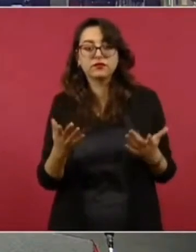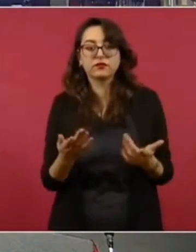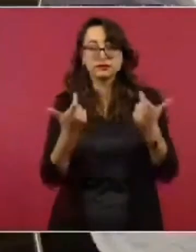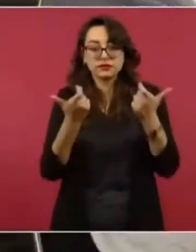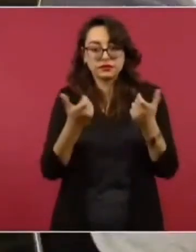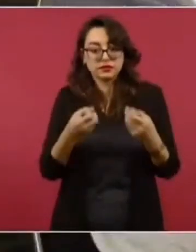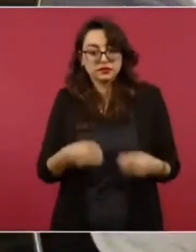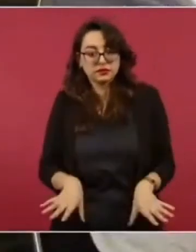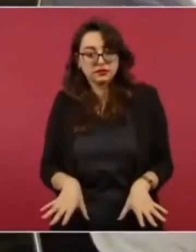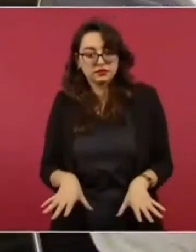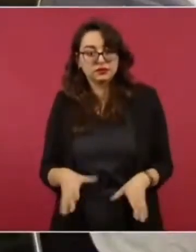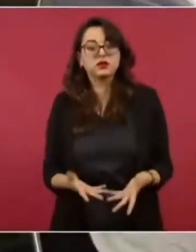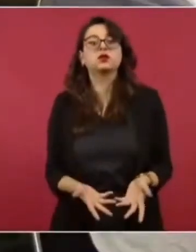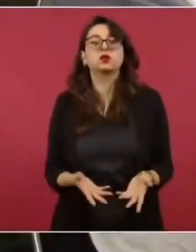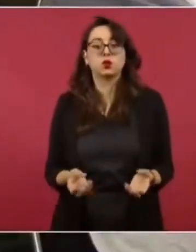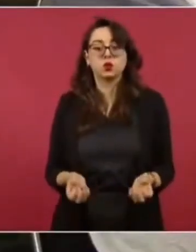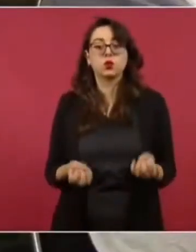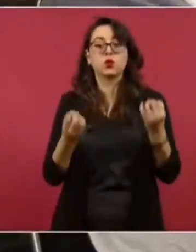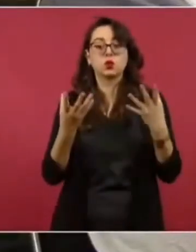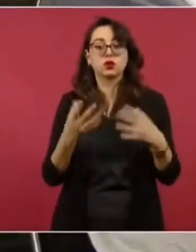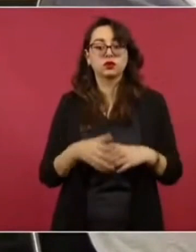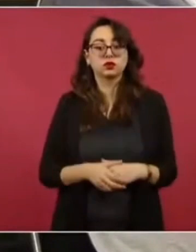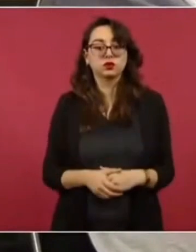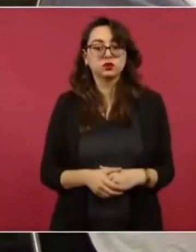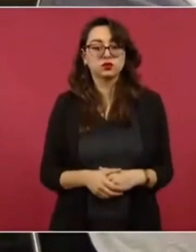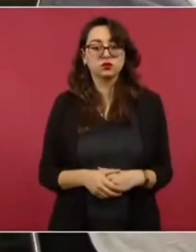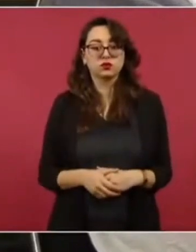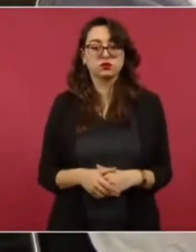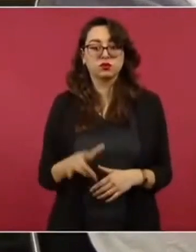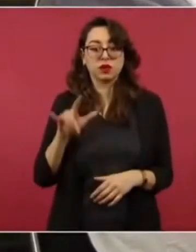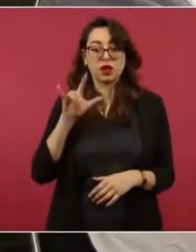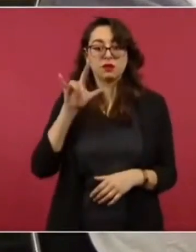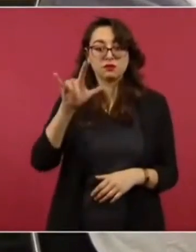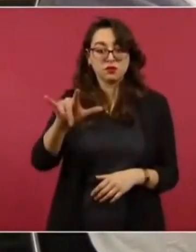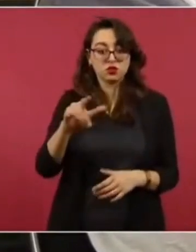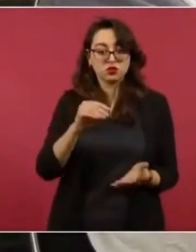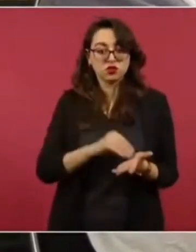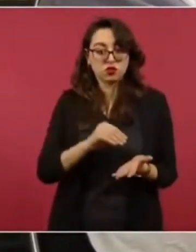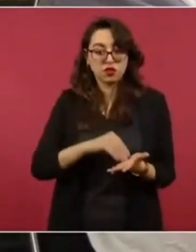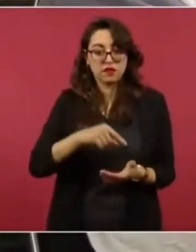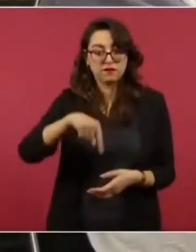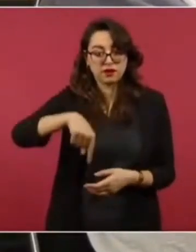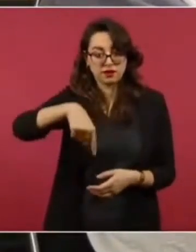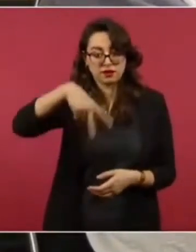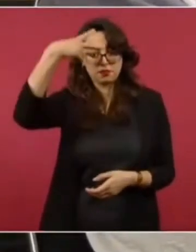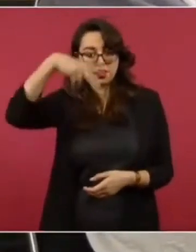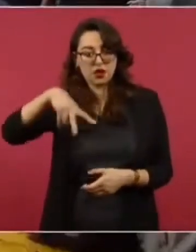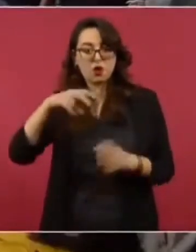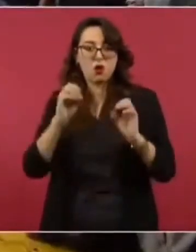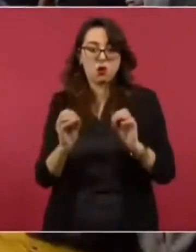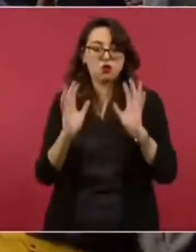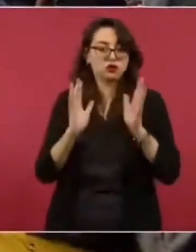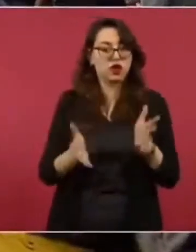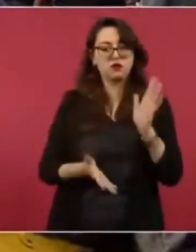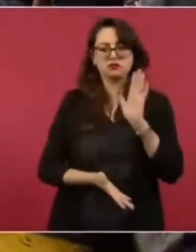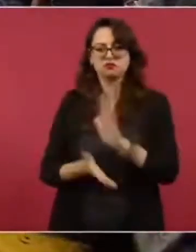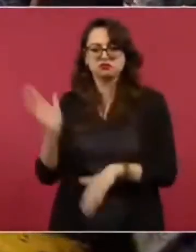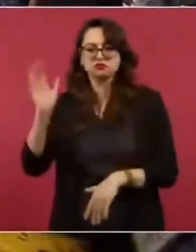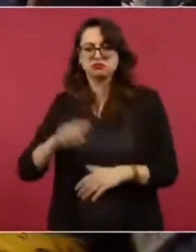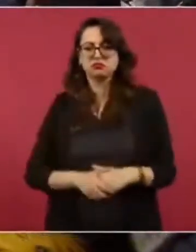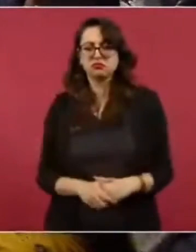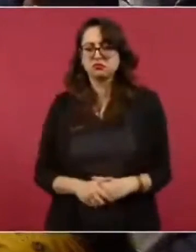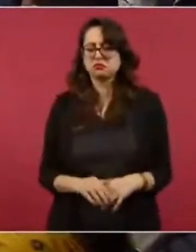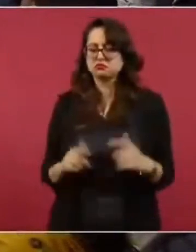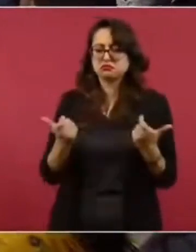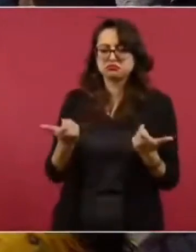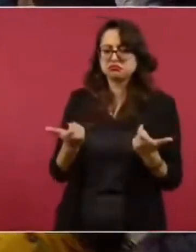económica, si se sufrió y si ahorita se encuentra el avión en tierras mexicanas o ya les abandonaron. Bueno, pérdida económica